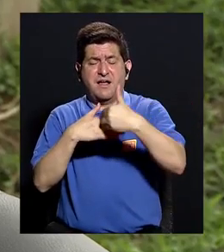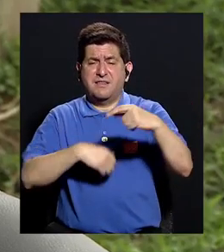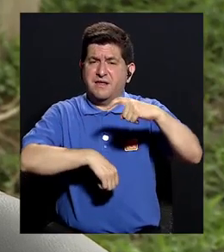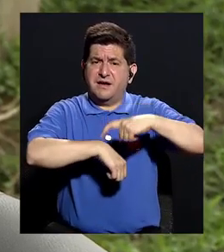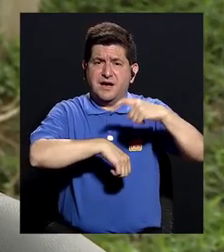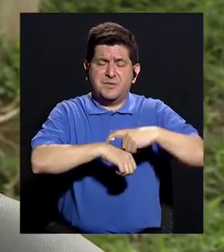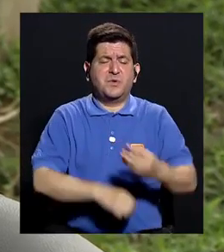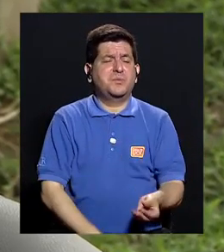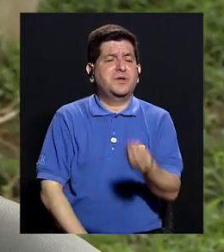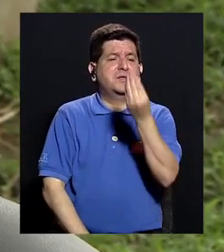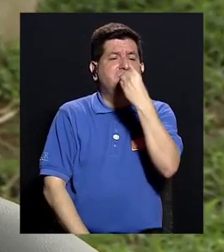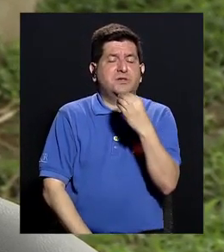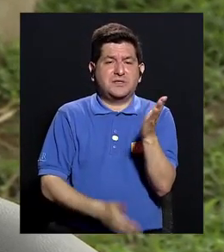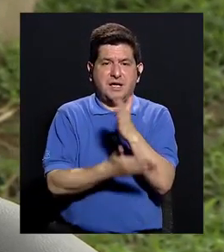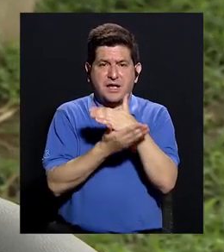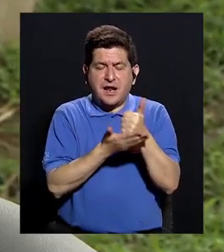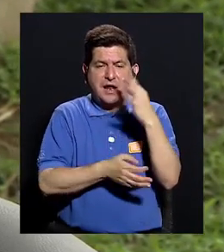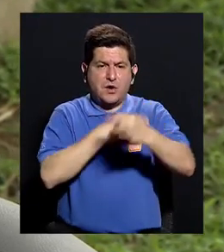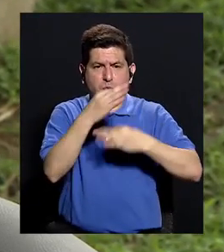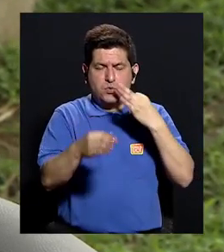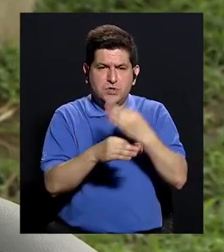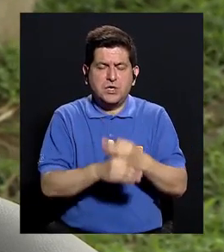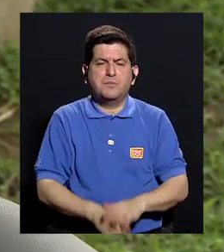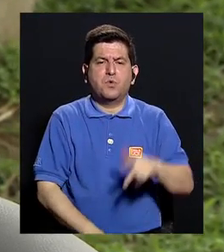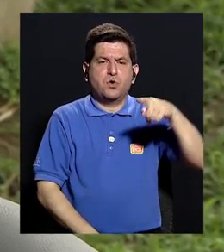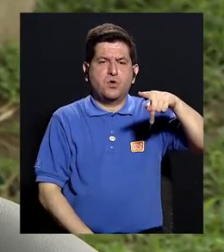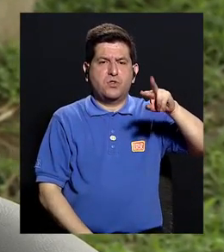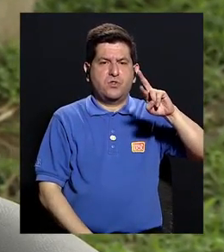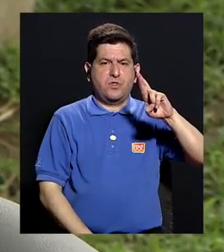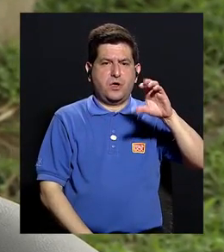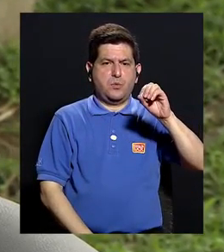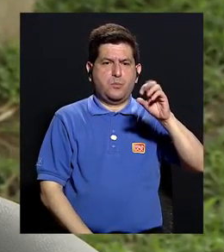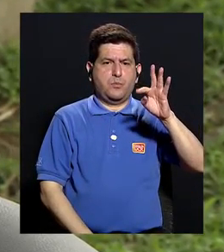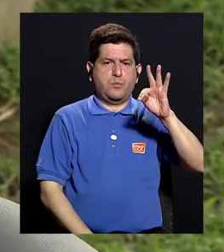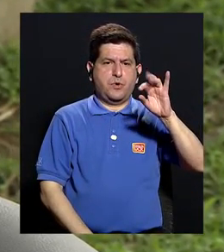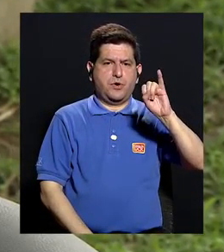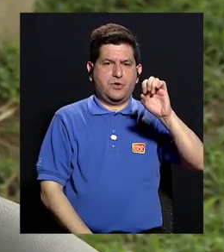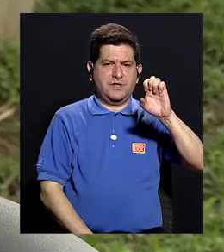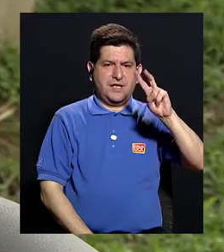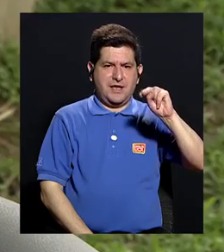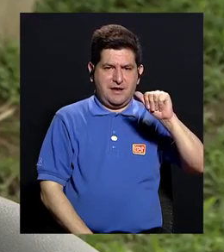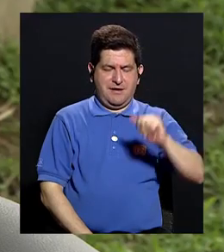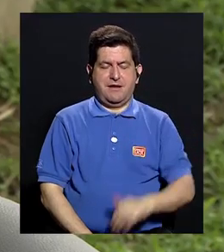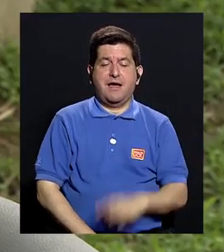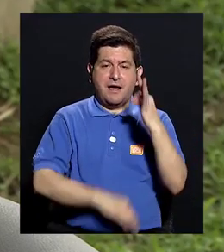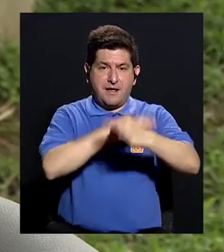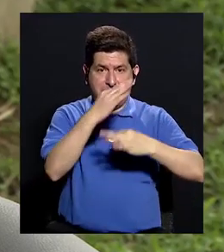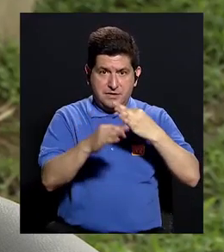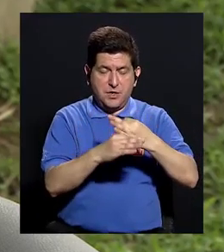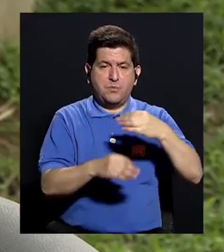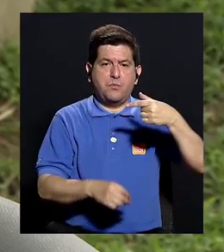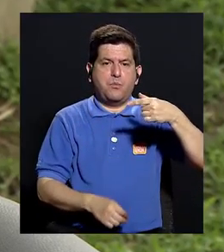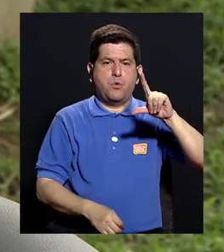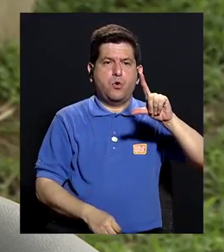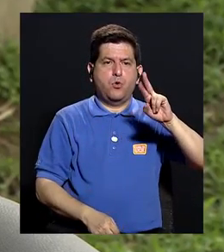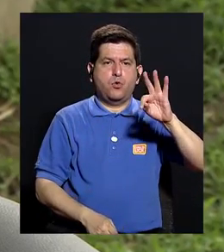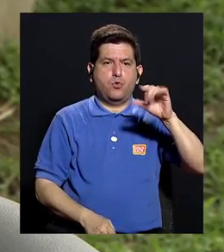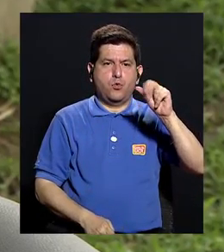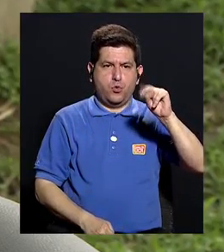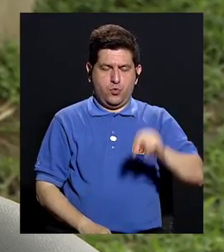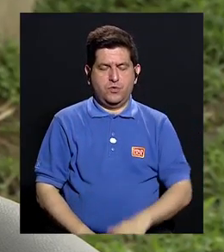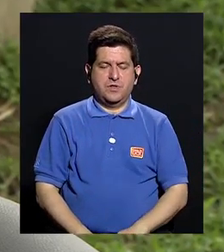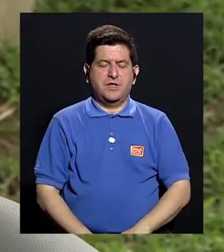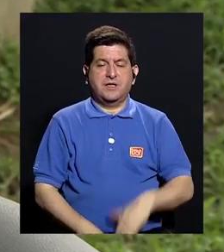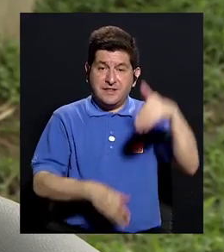a la hora de la ingesta de una proteína llamada gluten que viene en varios cereales, en el trigo, la avena,